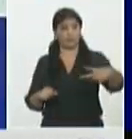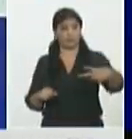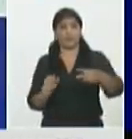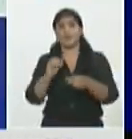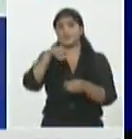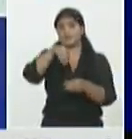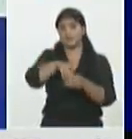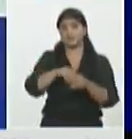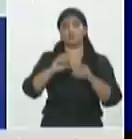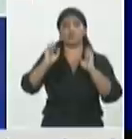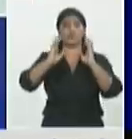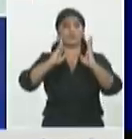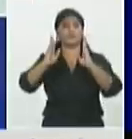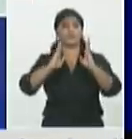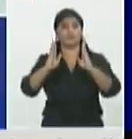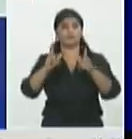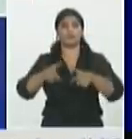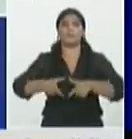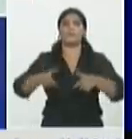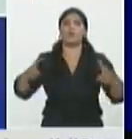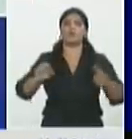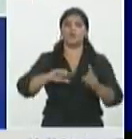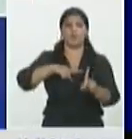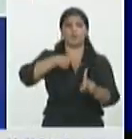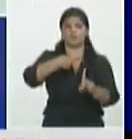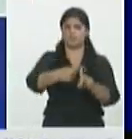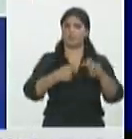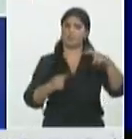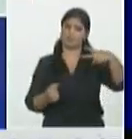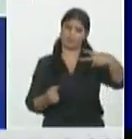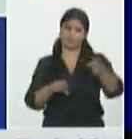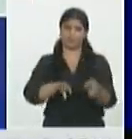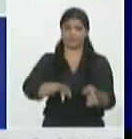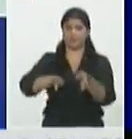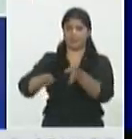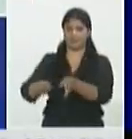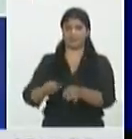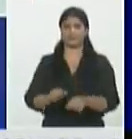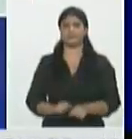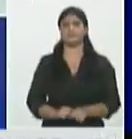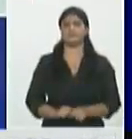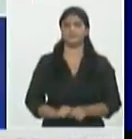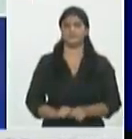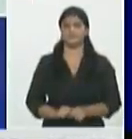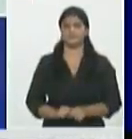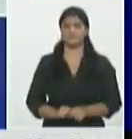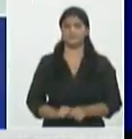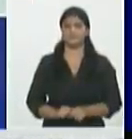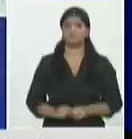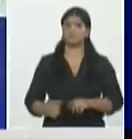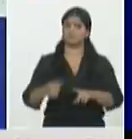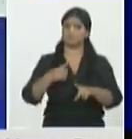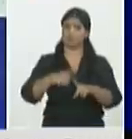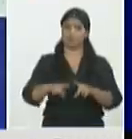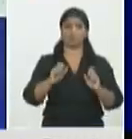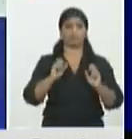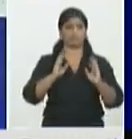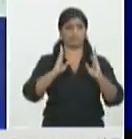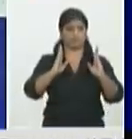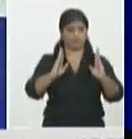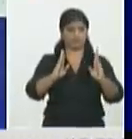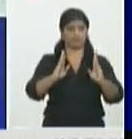han mantenido mayores cifras este comportamiento en las provincias orientales pues ahí lo tienen